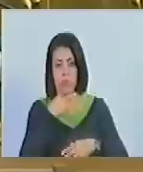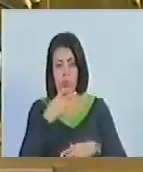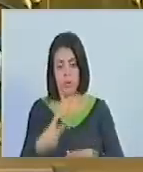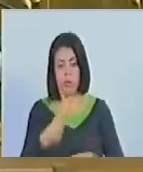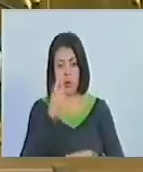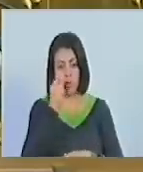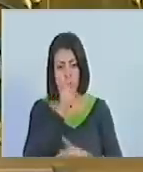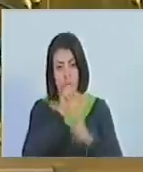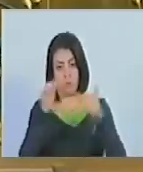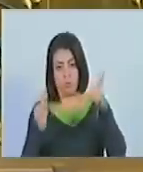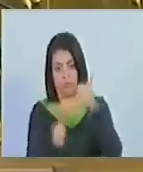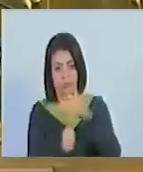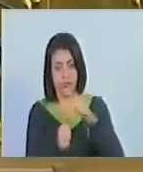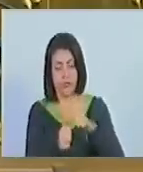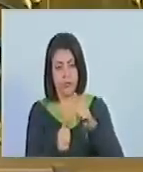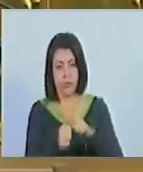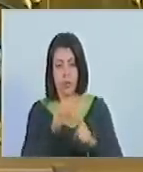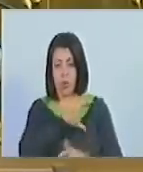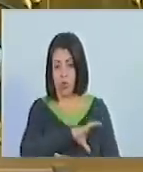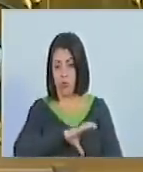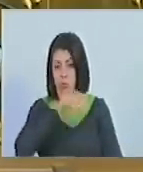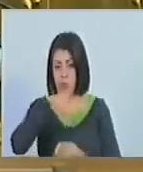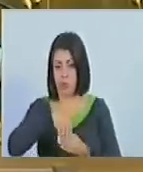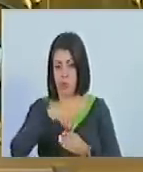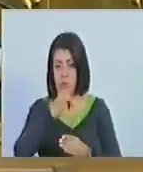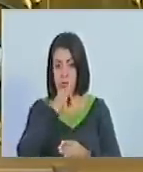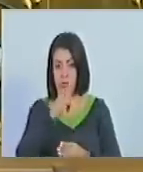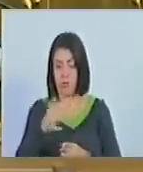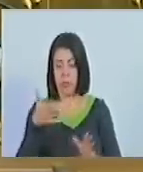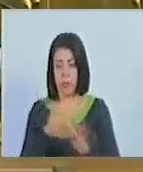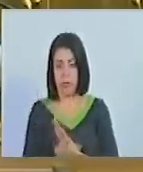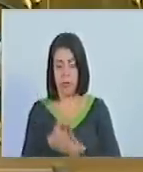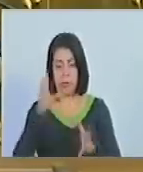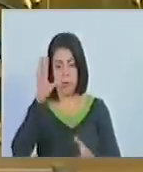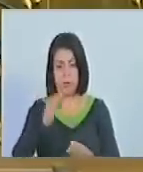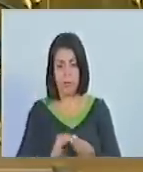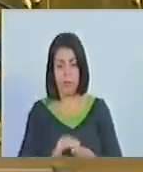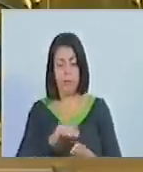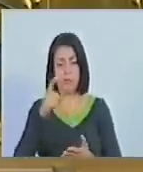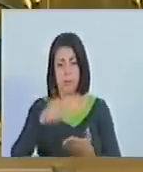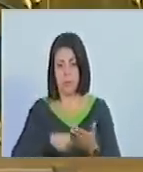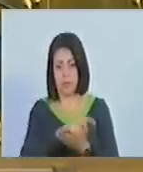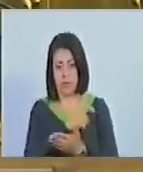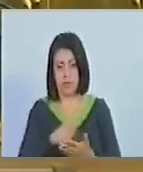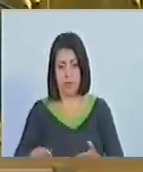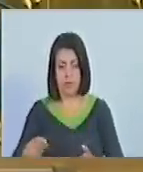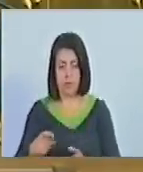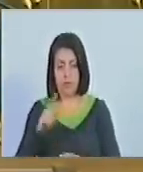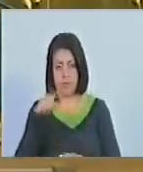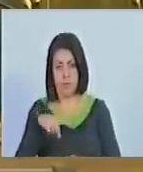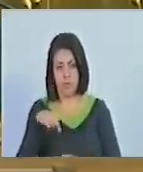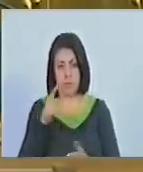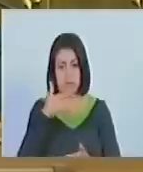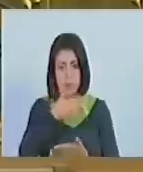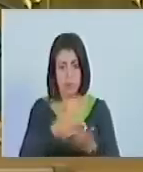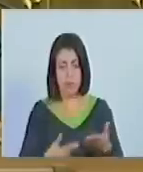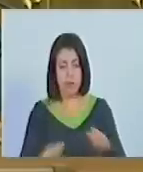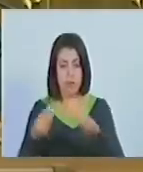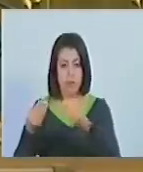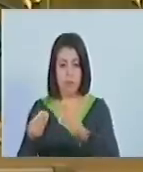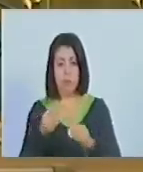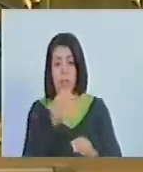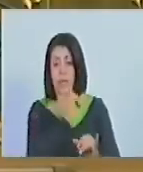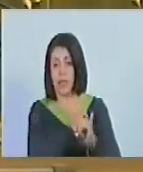o vocero suplente. La Comisión Electoral informará sobre los resultados de la revocatoria y consignará por vía